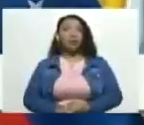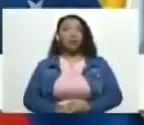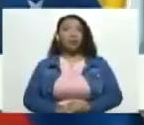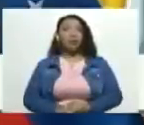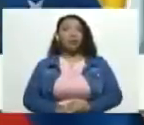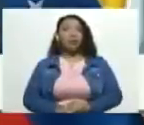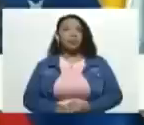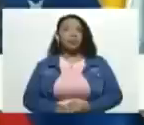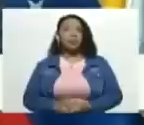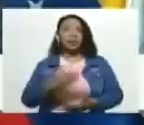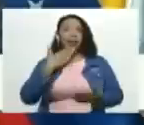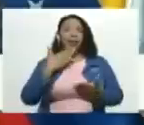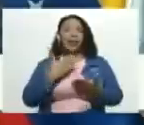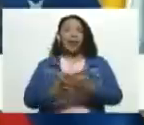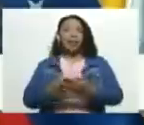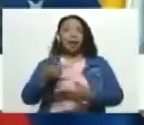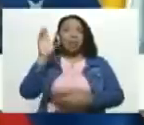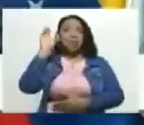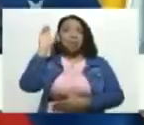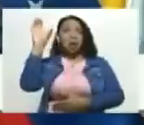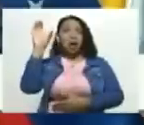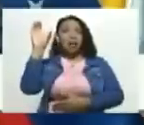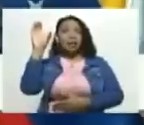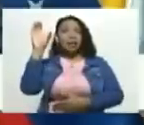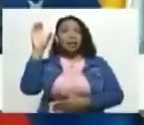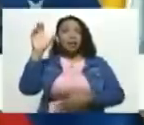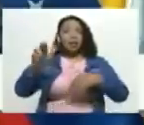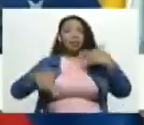gracias a la actuación criminal